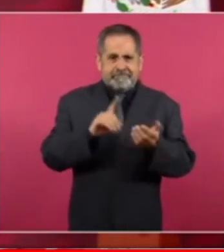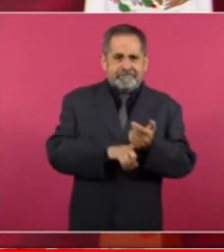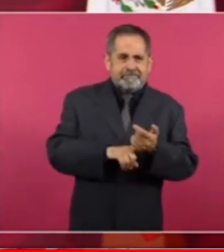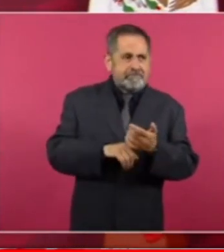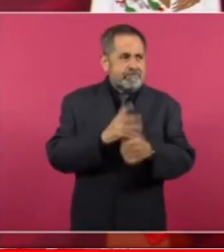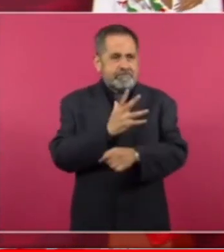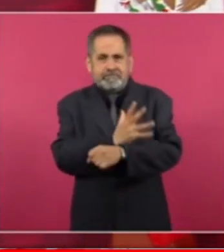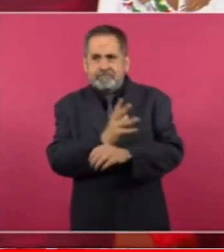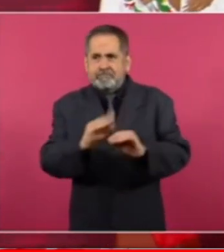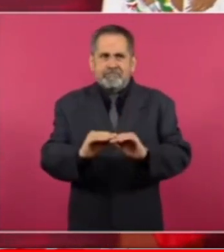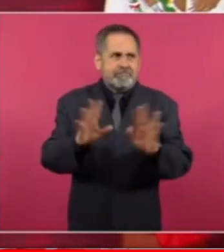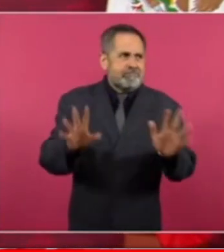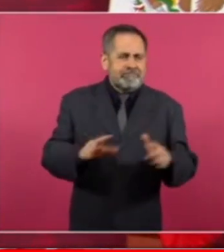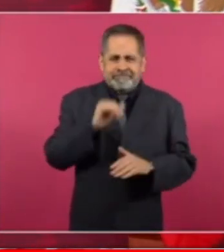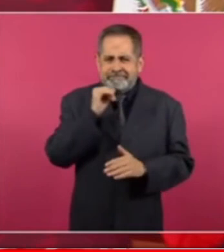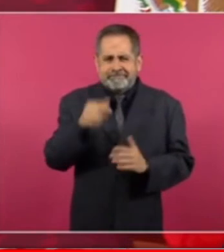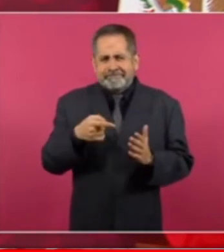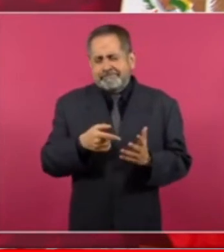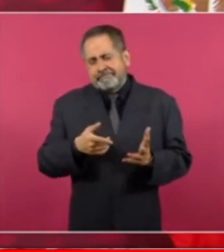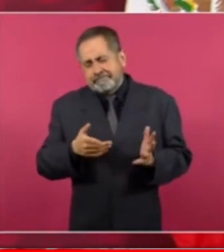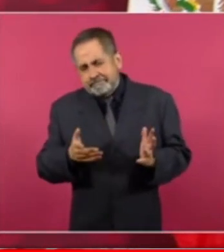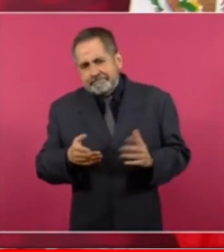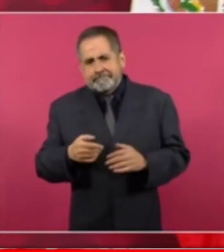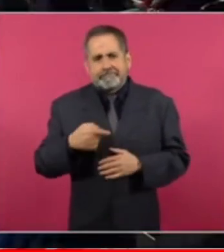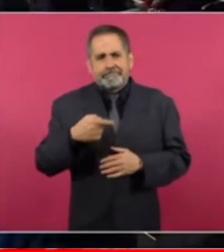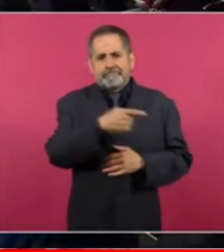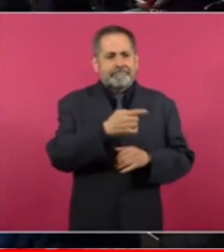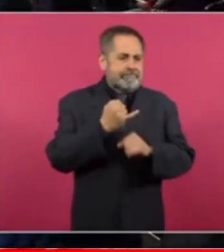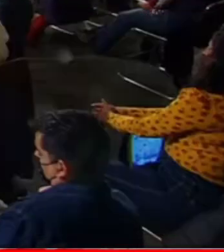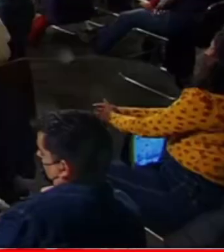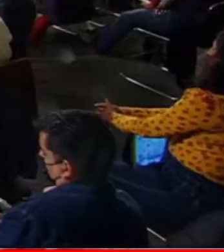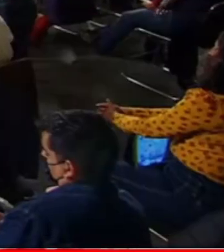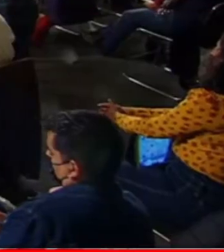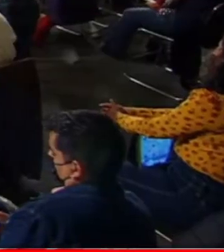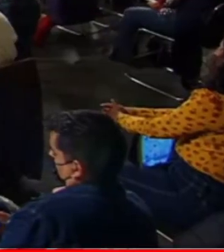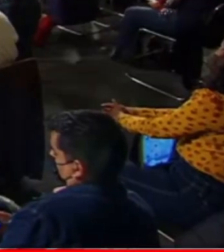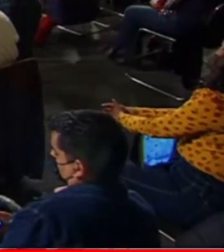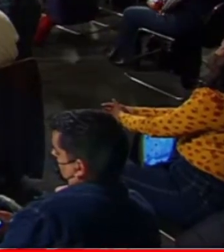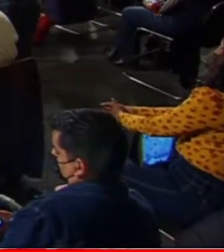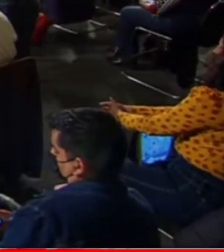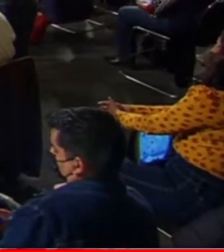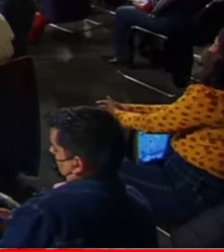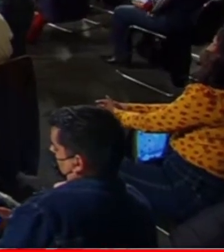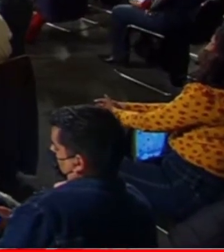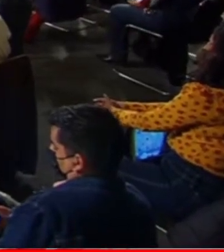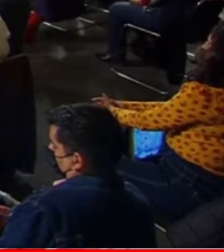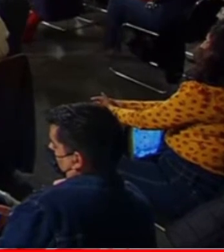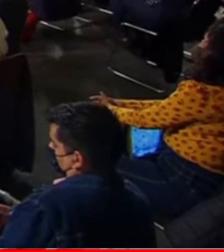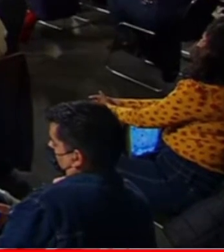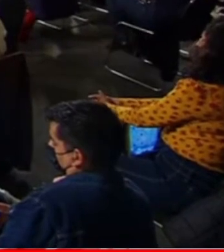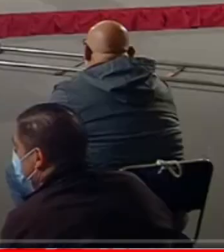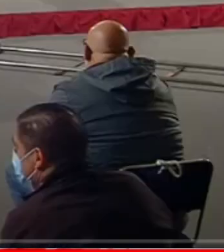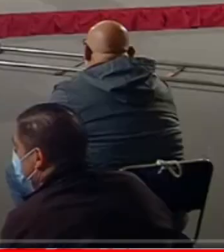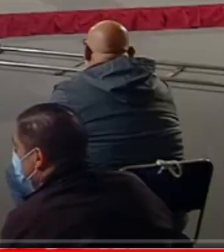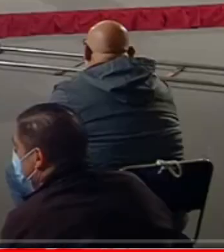campanita de notificaciones y que nos regalen un like para que le lleguemos a más personas con toda esta información pues vamos amigos,